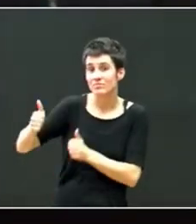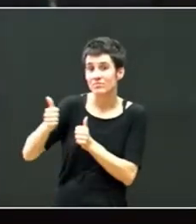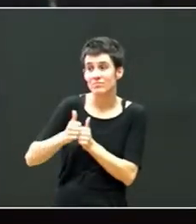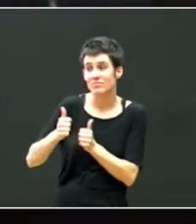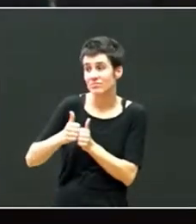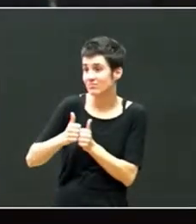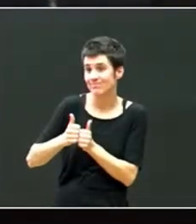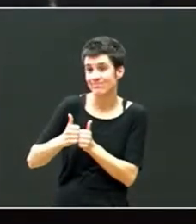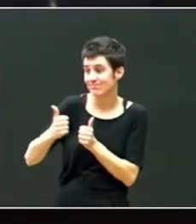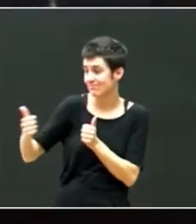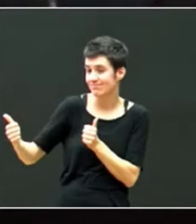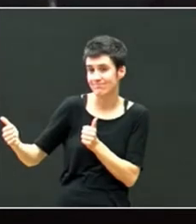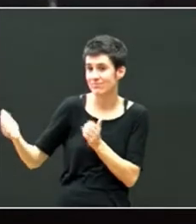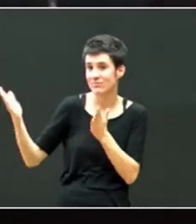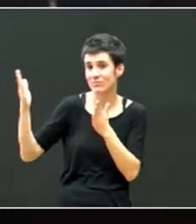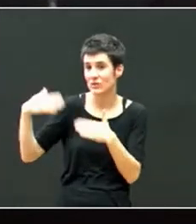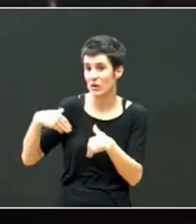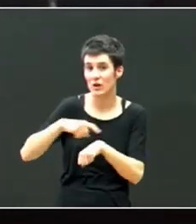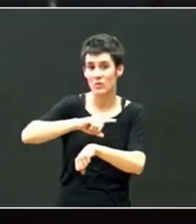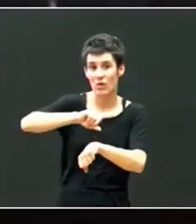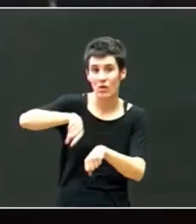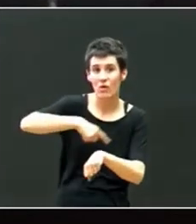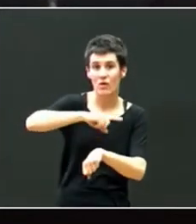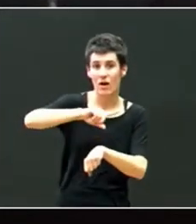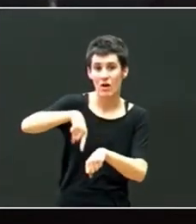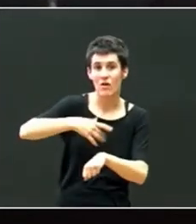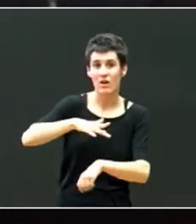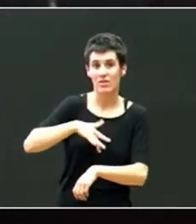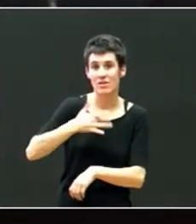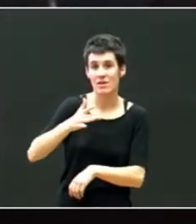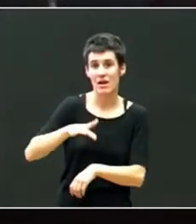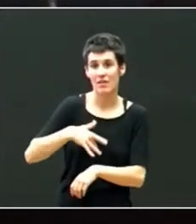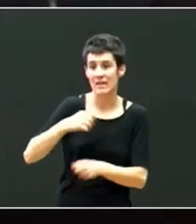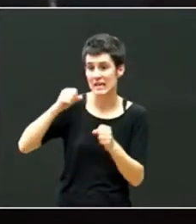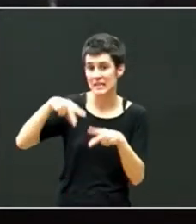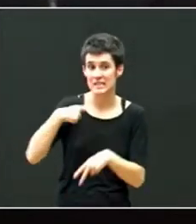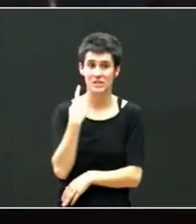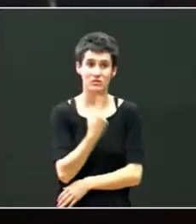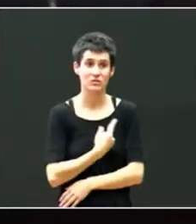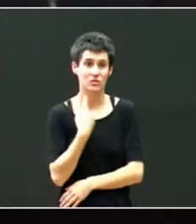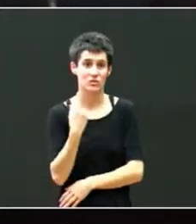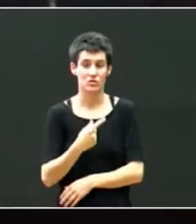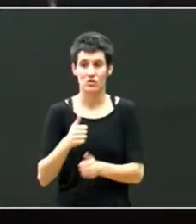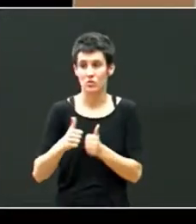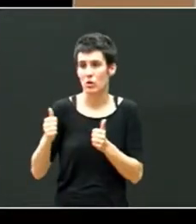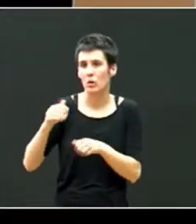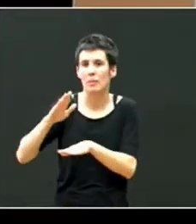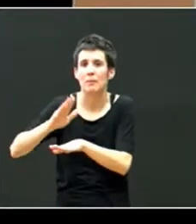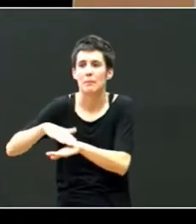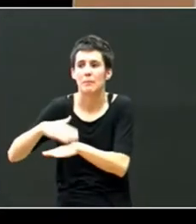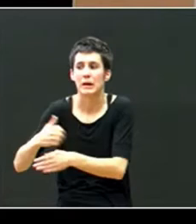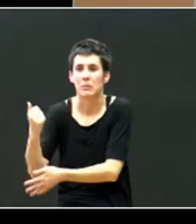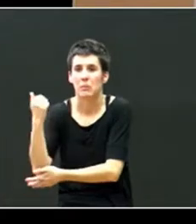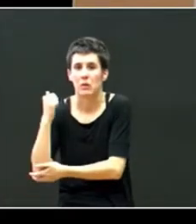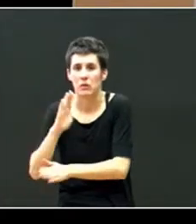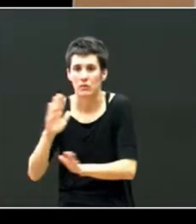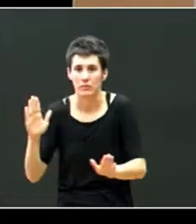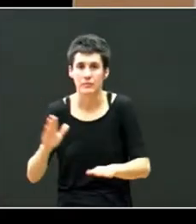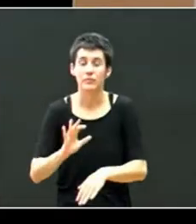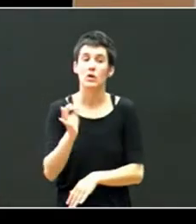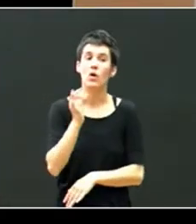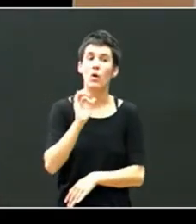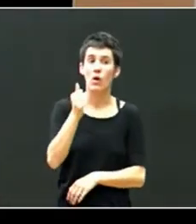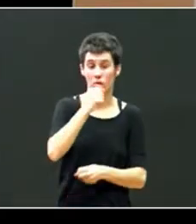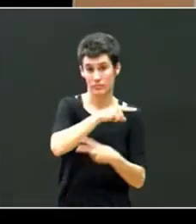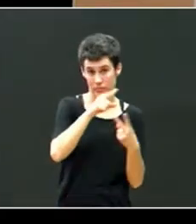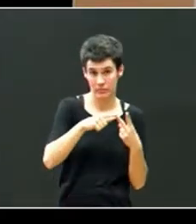decir por la enormidad de horas y días que ha estado sin que haya alguien ahí más que para lo mínimo o el niño si ha logrado